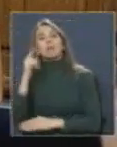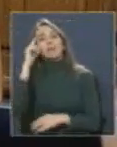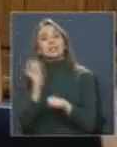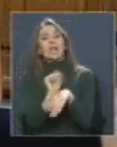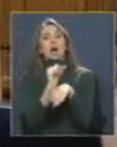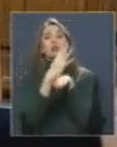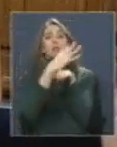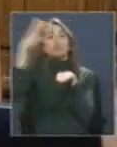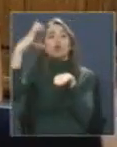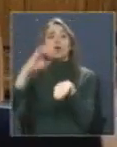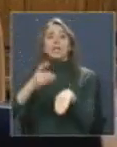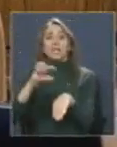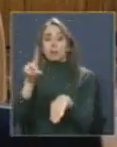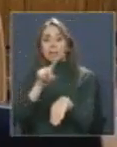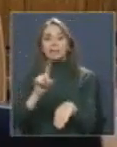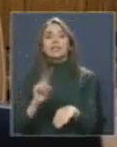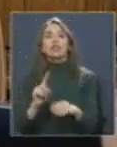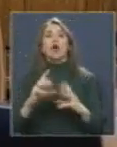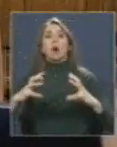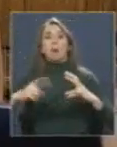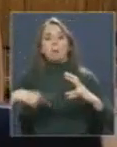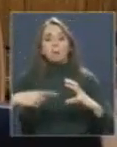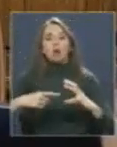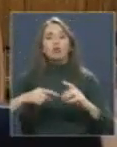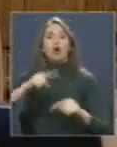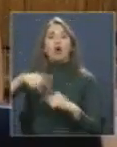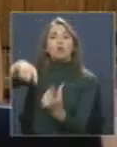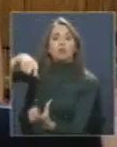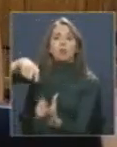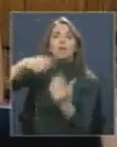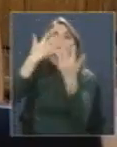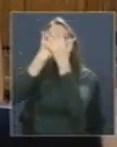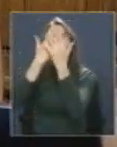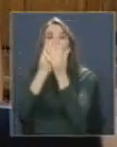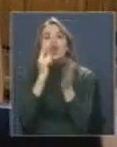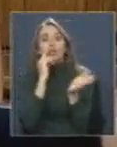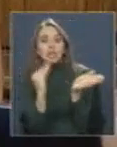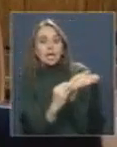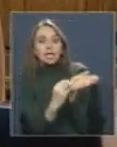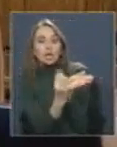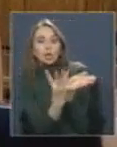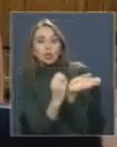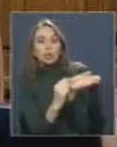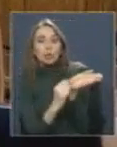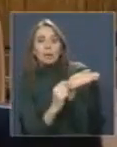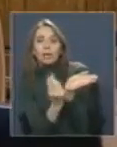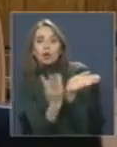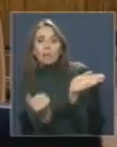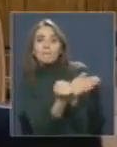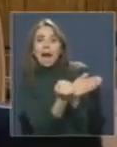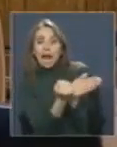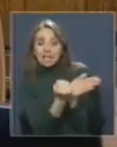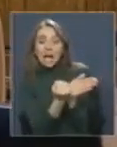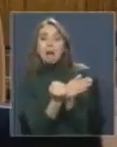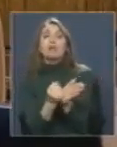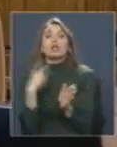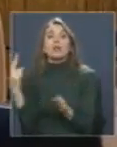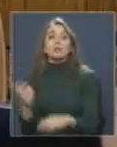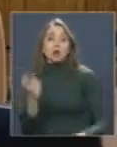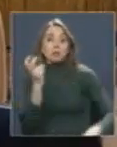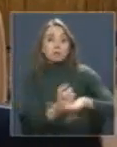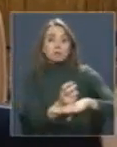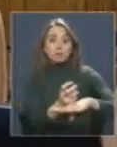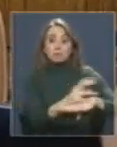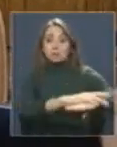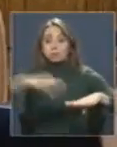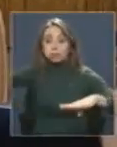hay que marcar las partes y piezas de los vehículos que son los que finalmente se roban y reducen, pero de todas maneras vamos a aprobar este